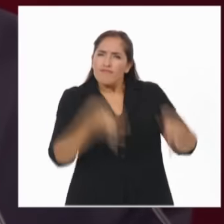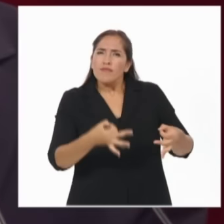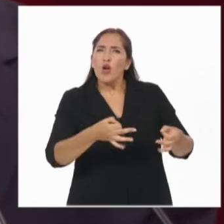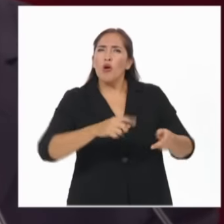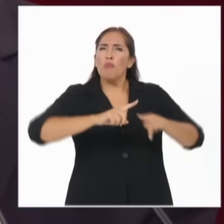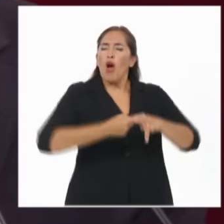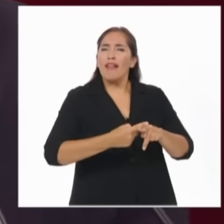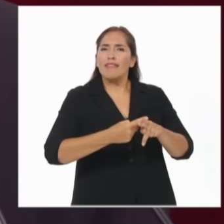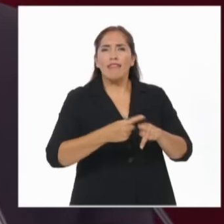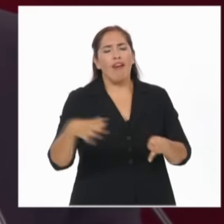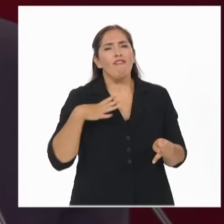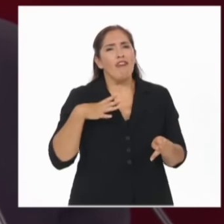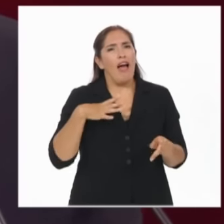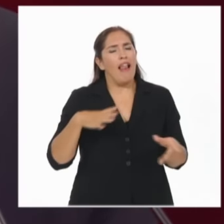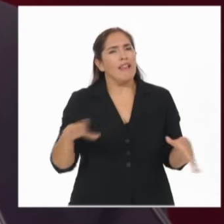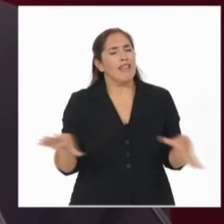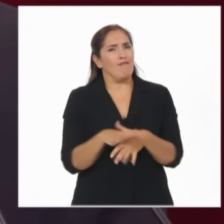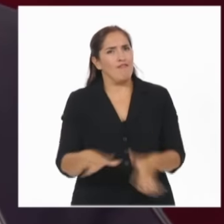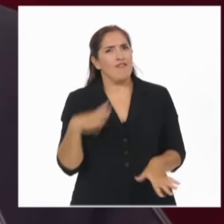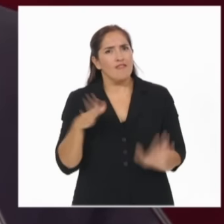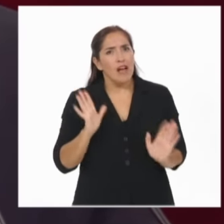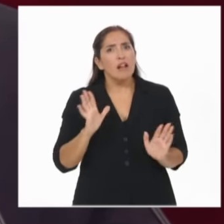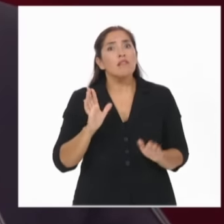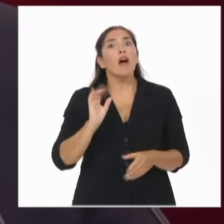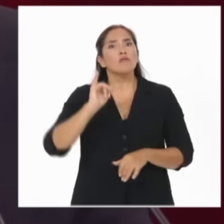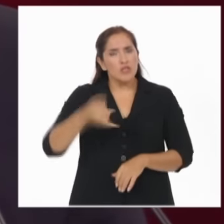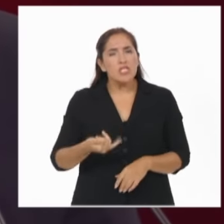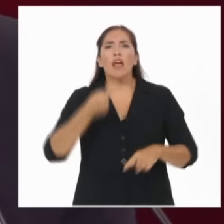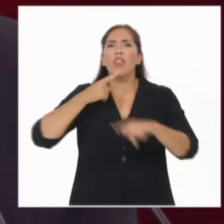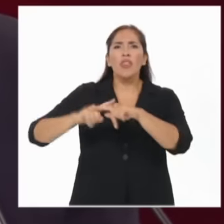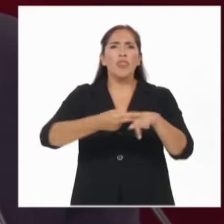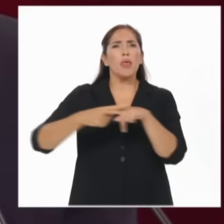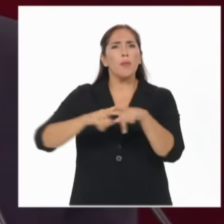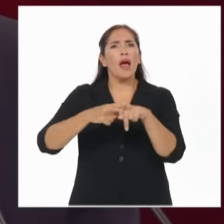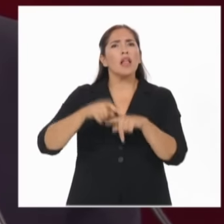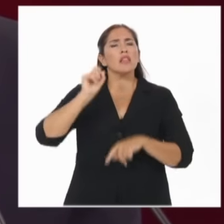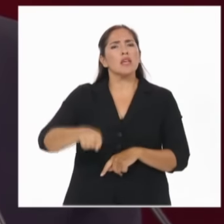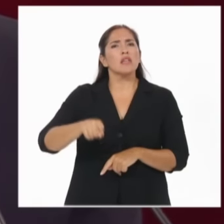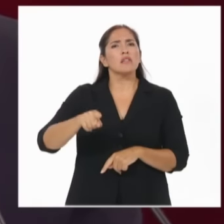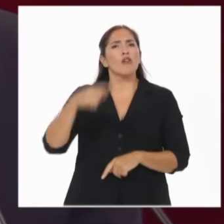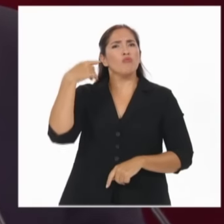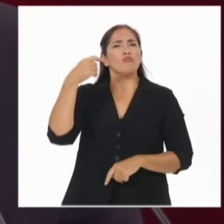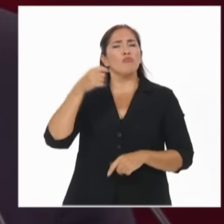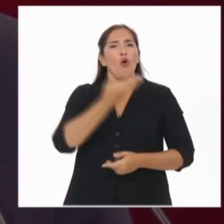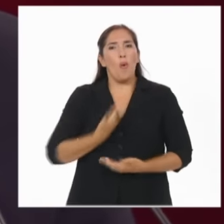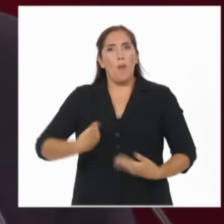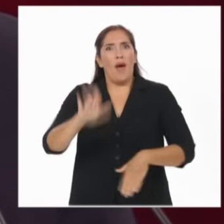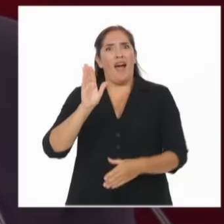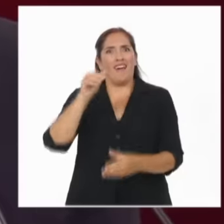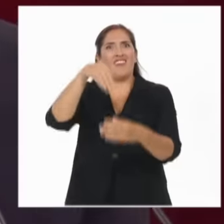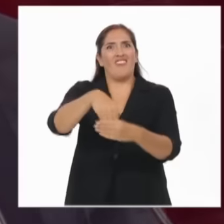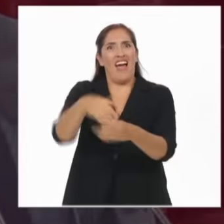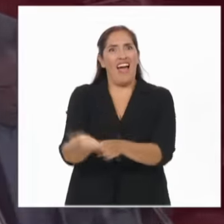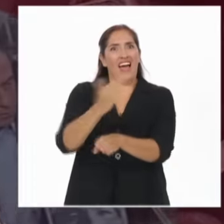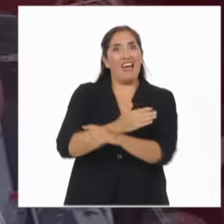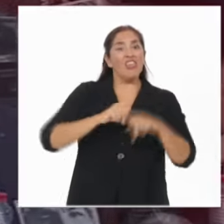sancionada la ley que hace obligatorio los debates presidenciales, pero no la reforma electoral. Es una vergüenza que